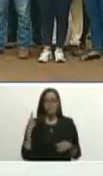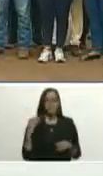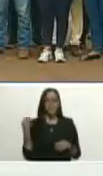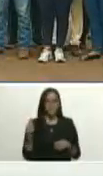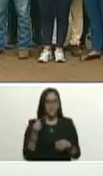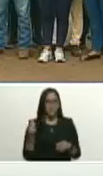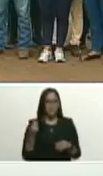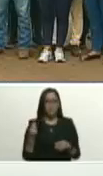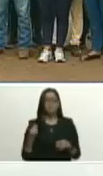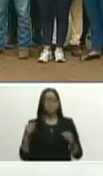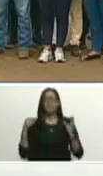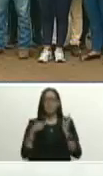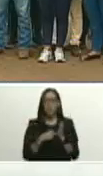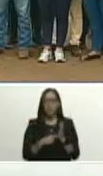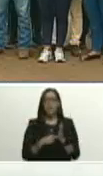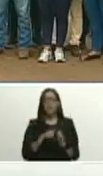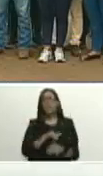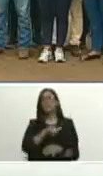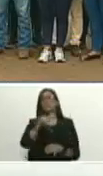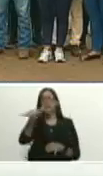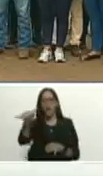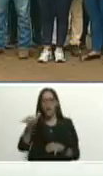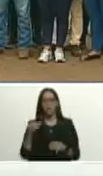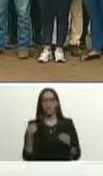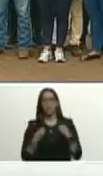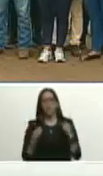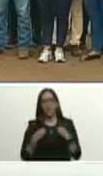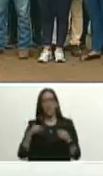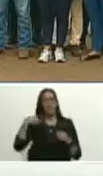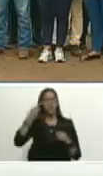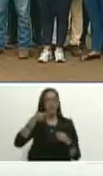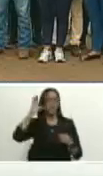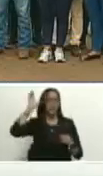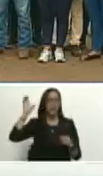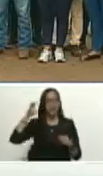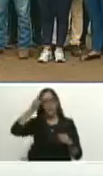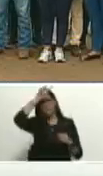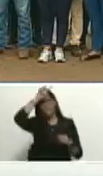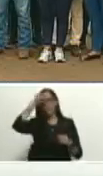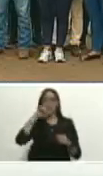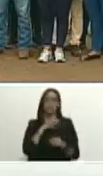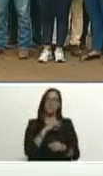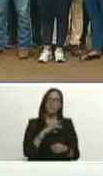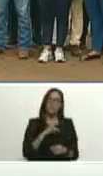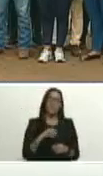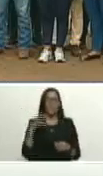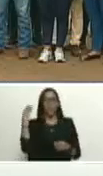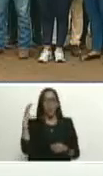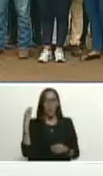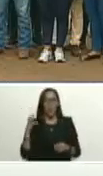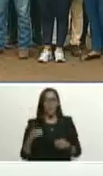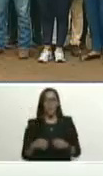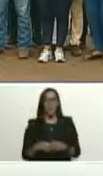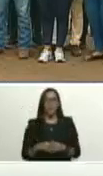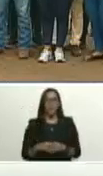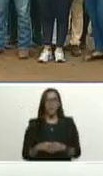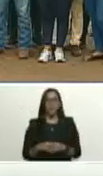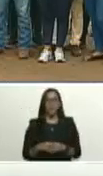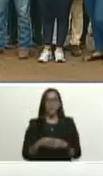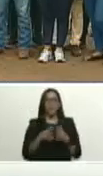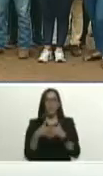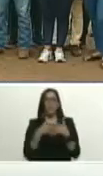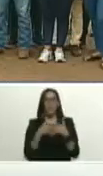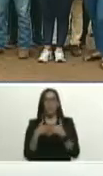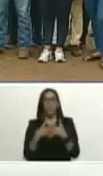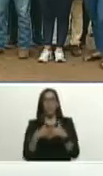los miles que han migrado y donde están por allá en Perú en Chile en Colombia en Estados Unidos